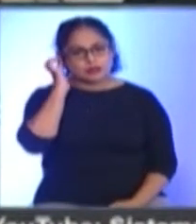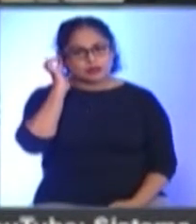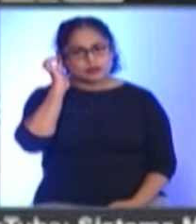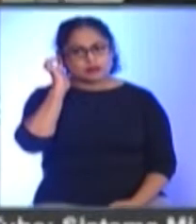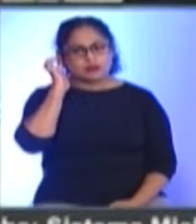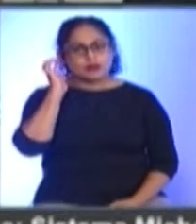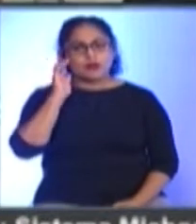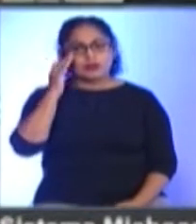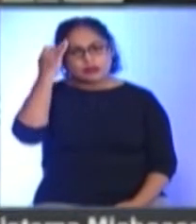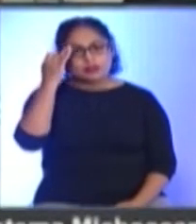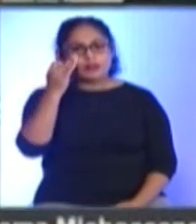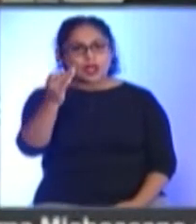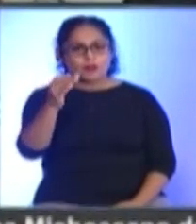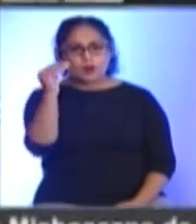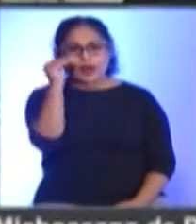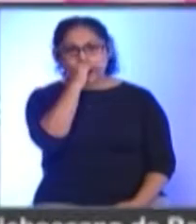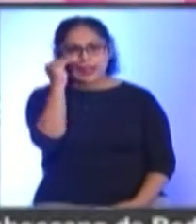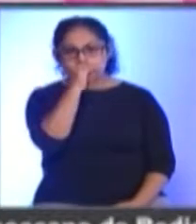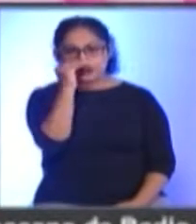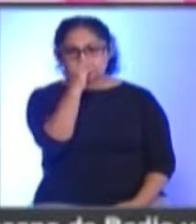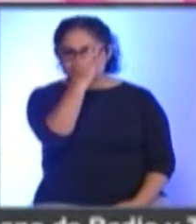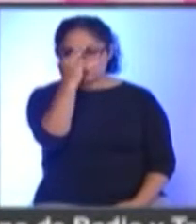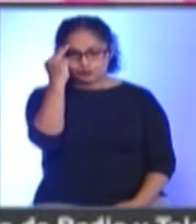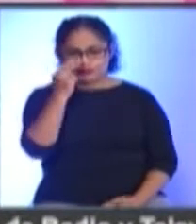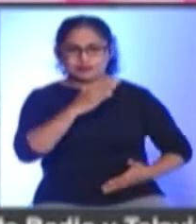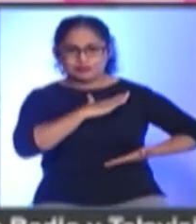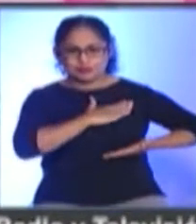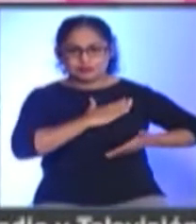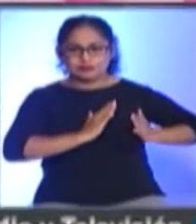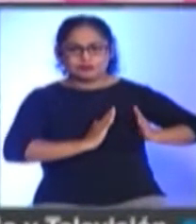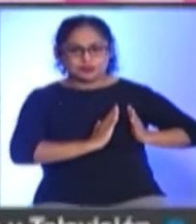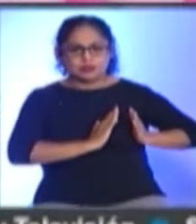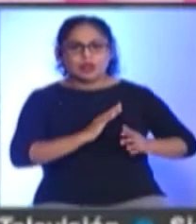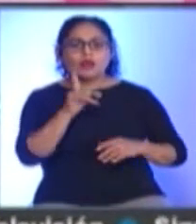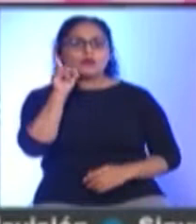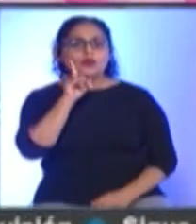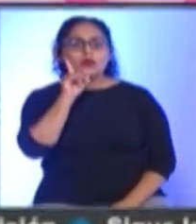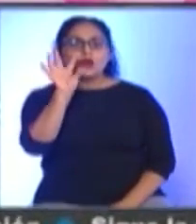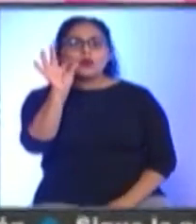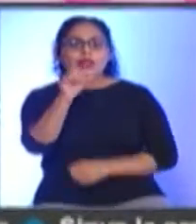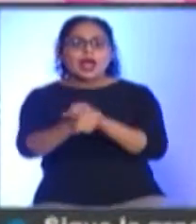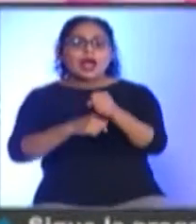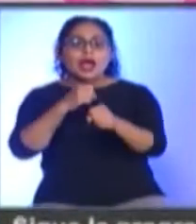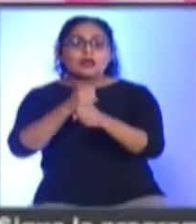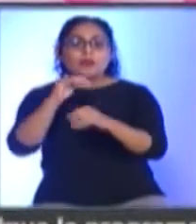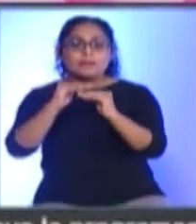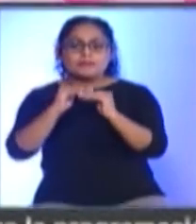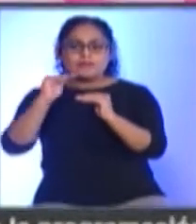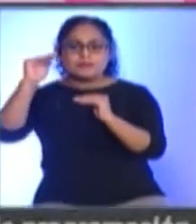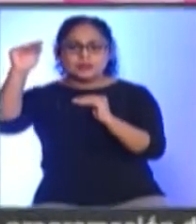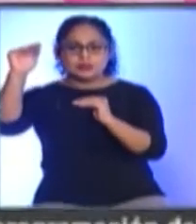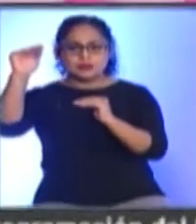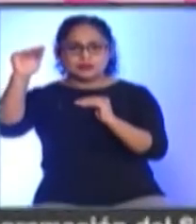y permanentes de mastografías en la UNEM Para mujeres de 40 años y más Y la exploración